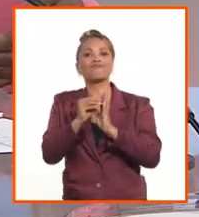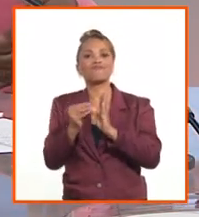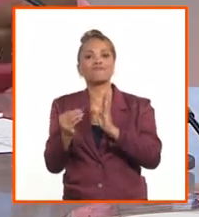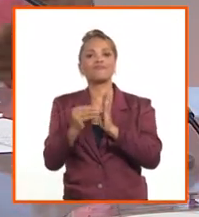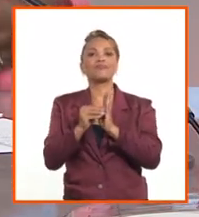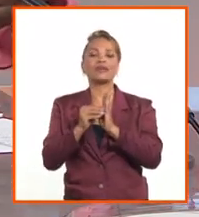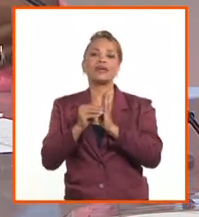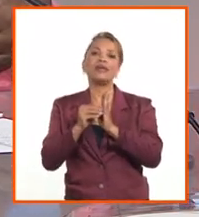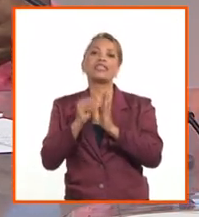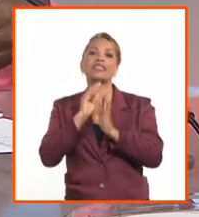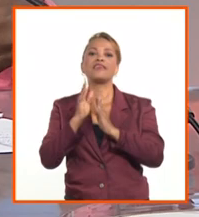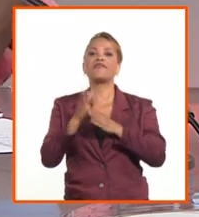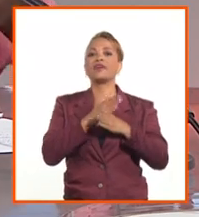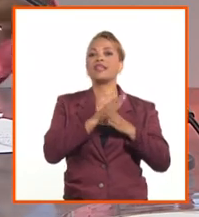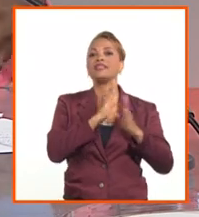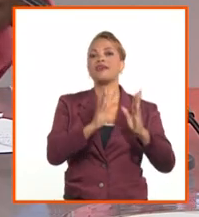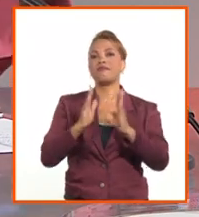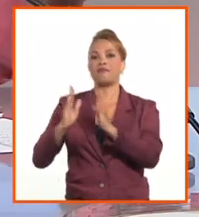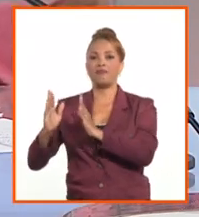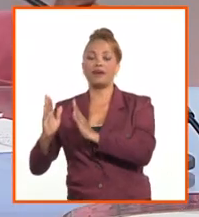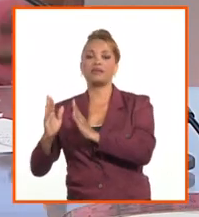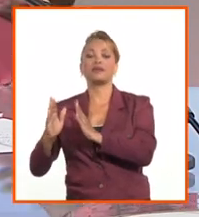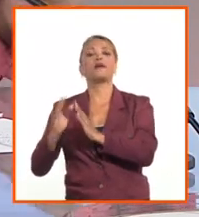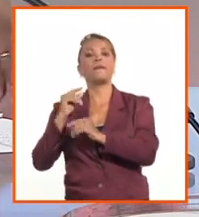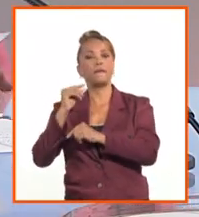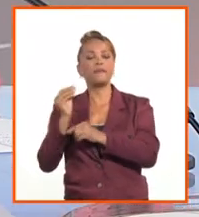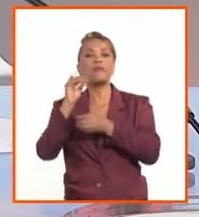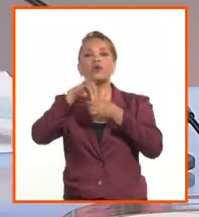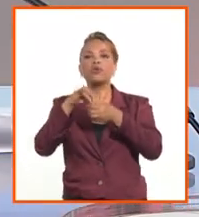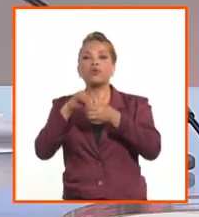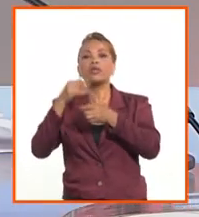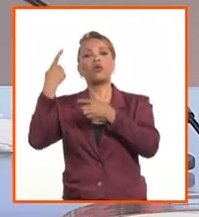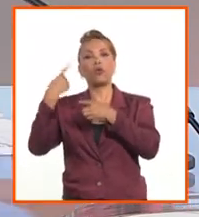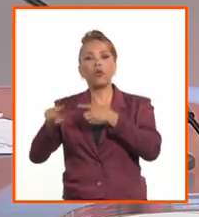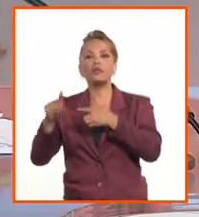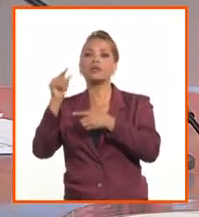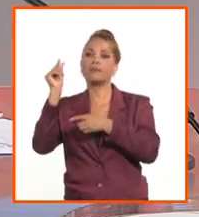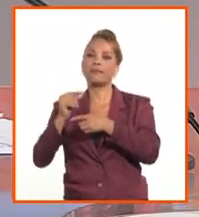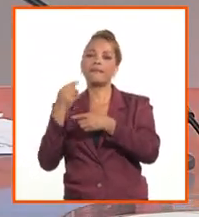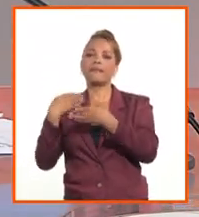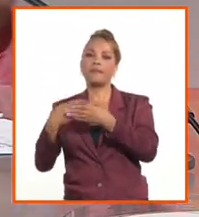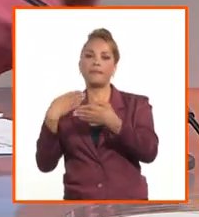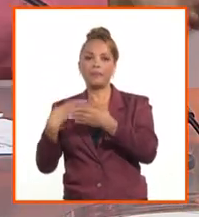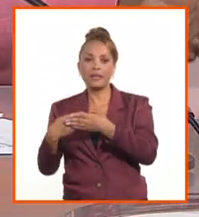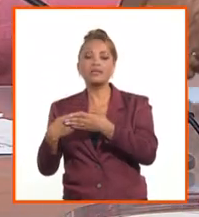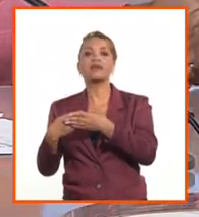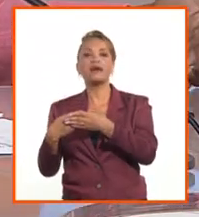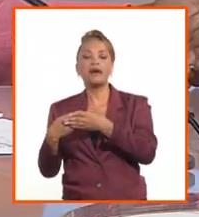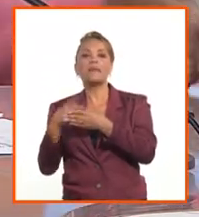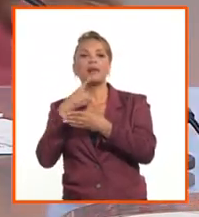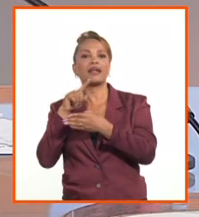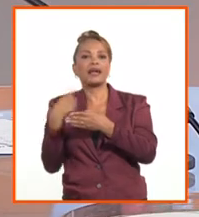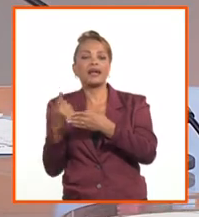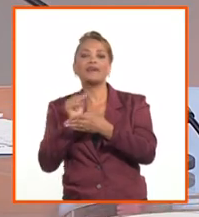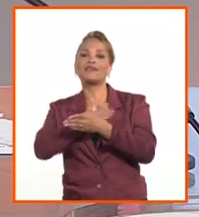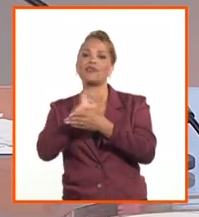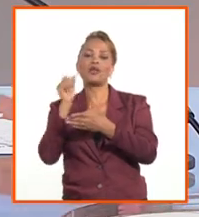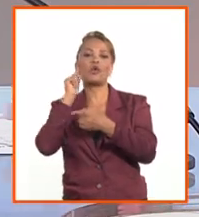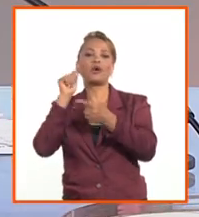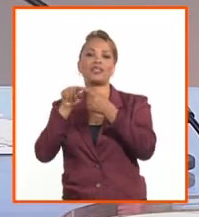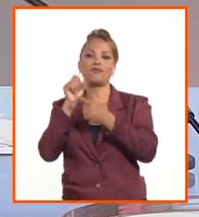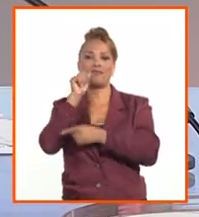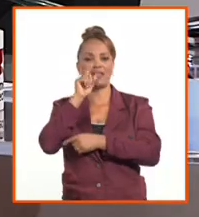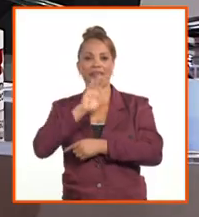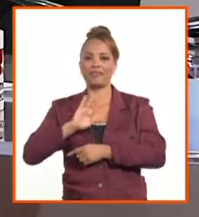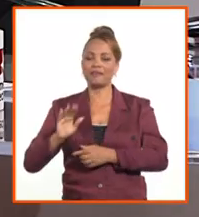las diferentes fases y iremos incluyendo a otros actores de la economía para lograr el objetivo final. Cuando